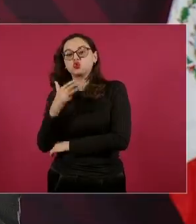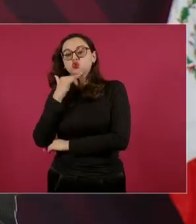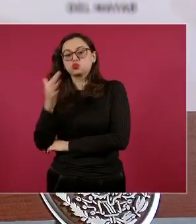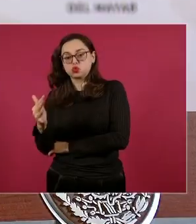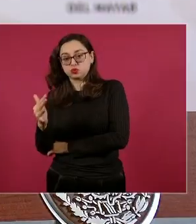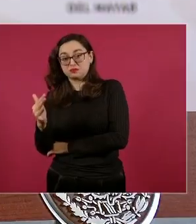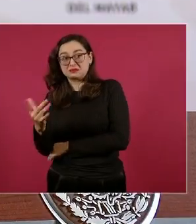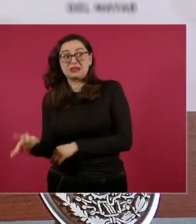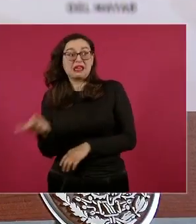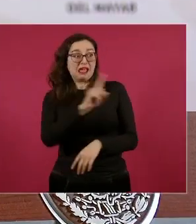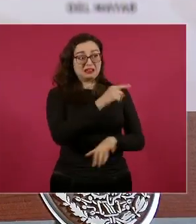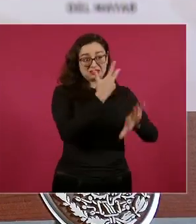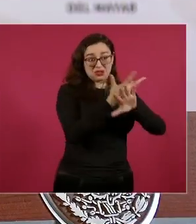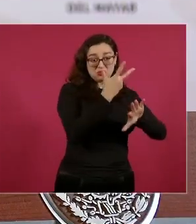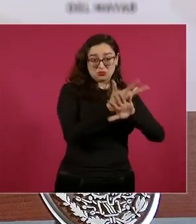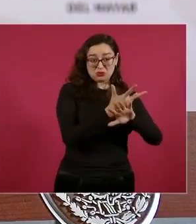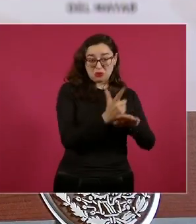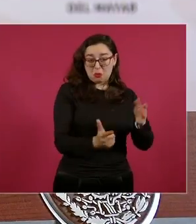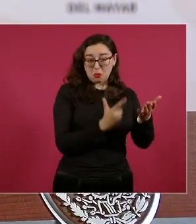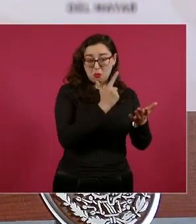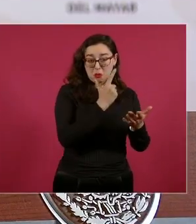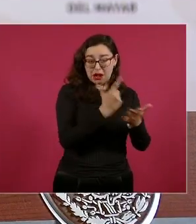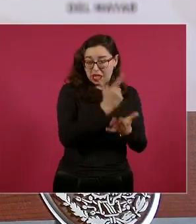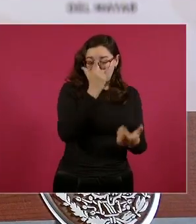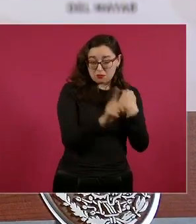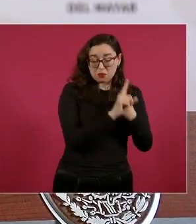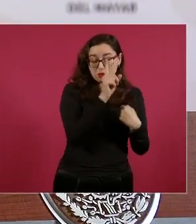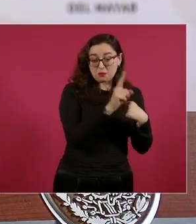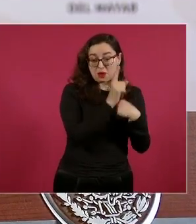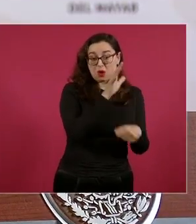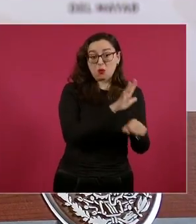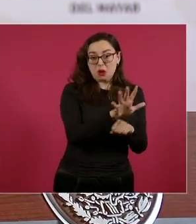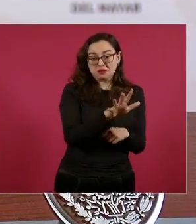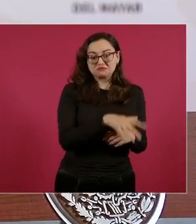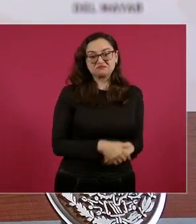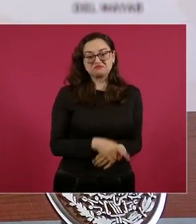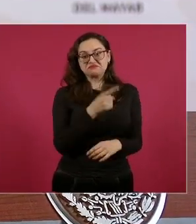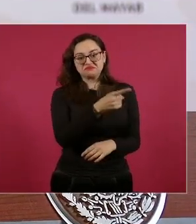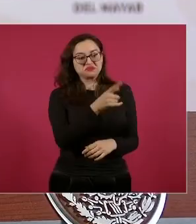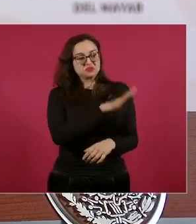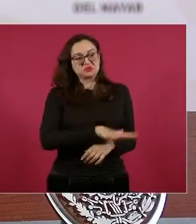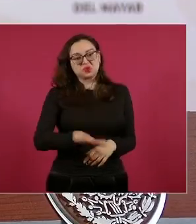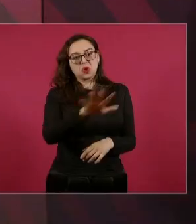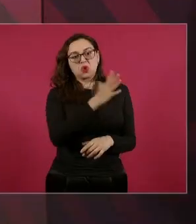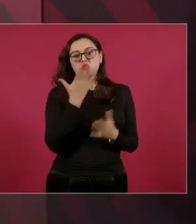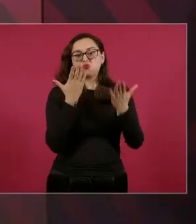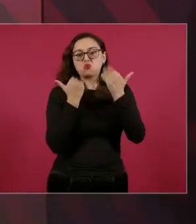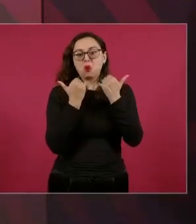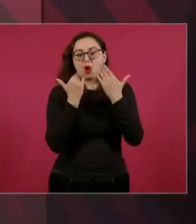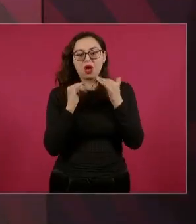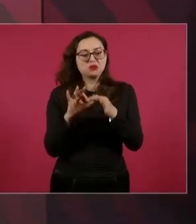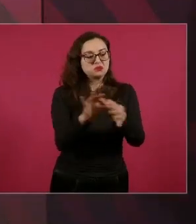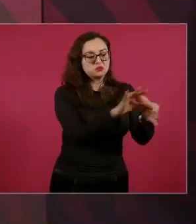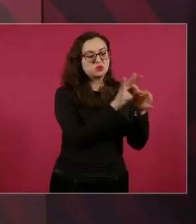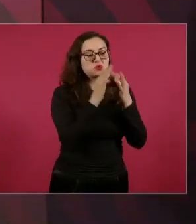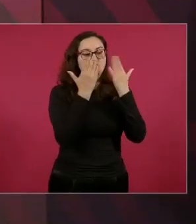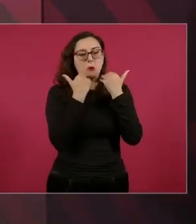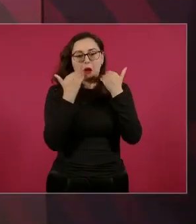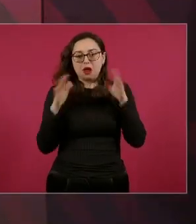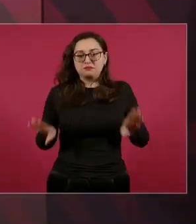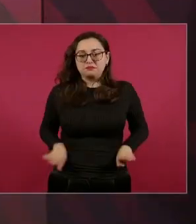Ahora, si me dicen cuál es el principal problema de Estados Unidos, esa descomposición social que lleva a la drogadicción.